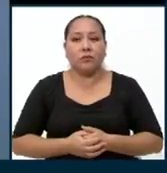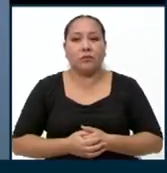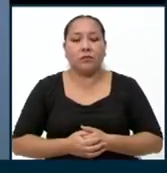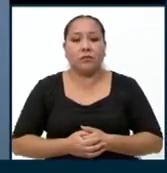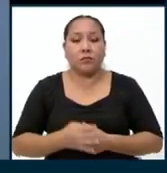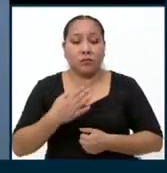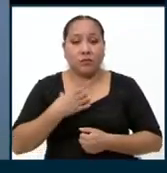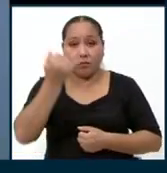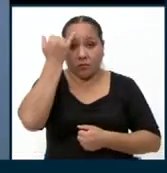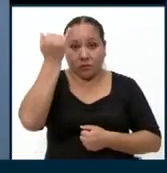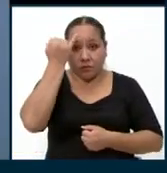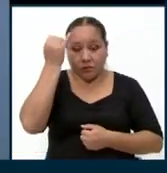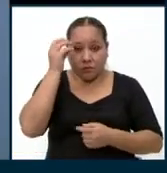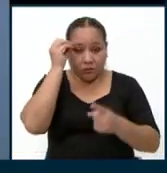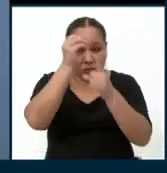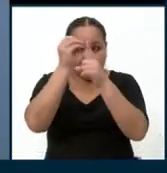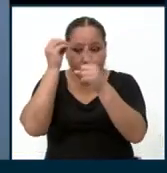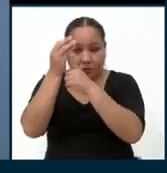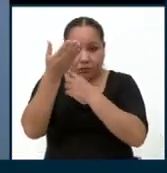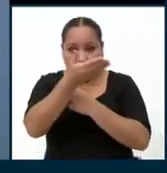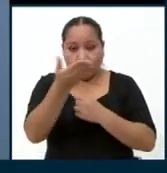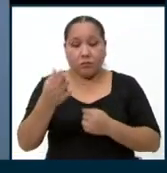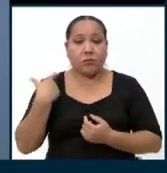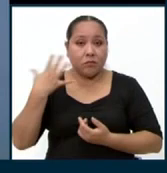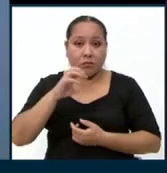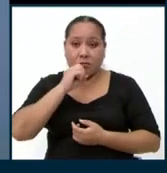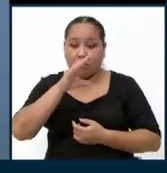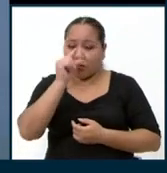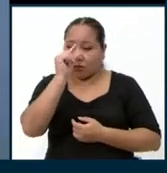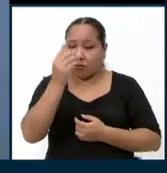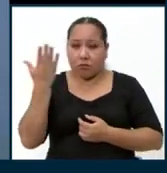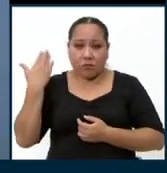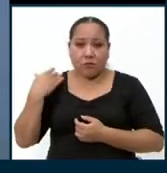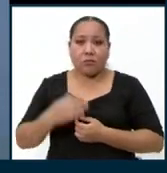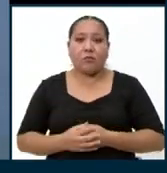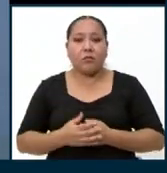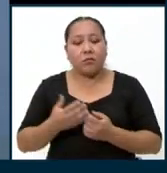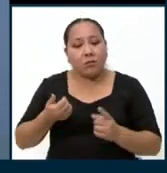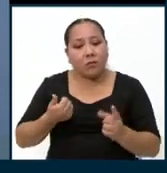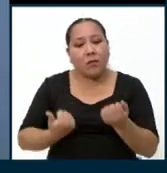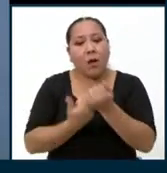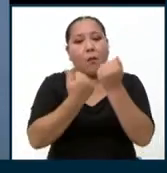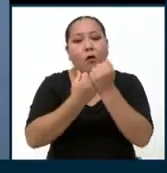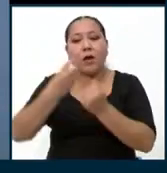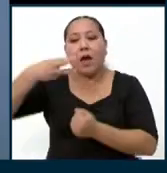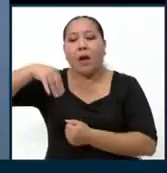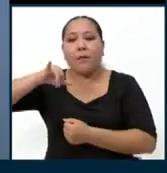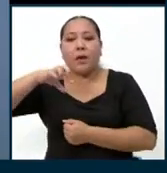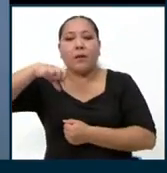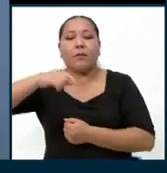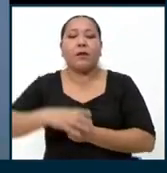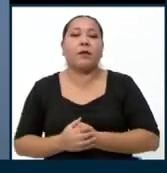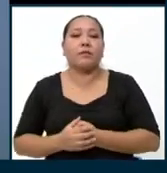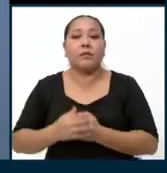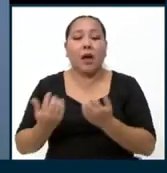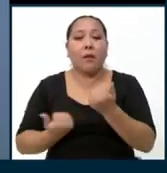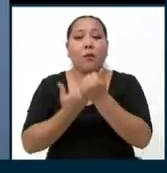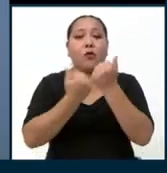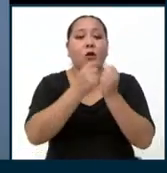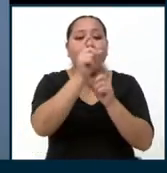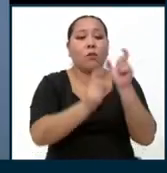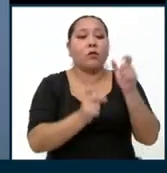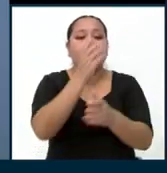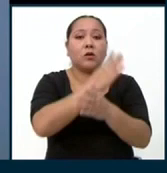Mi propuestas, como ya he adelantado un poco, están a favor de la MIPE, a favor de las personas con